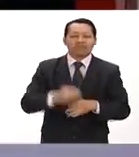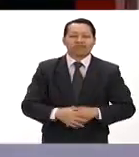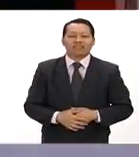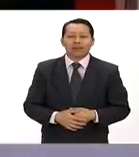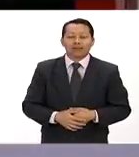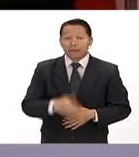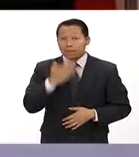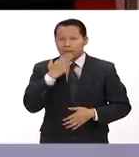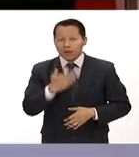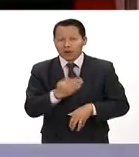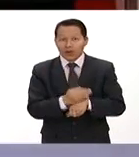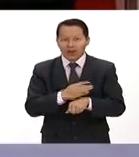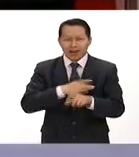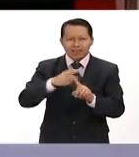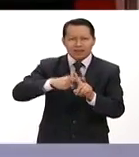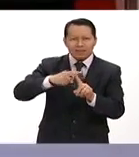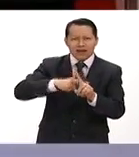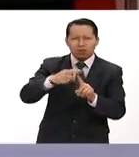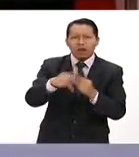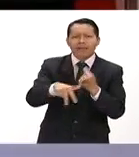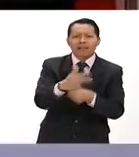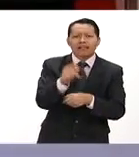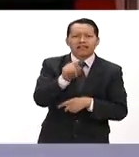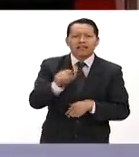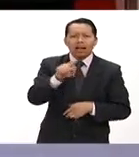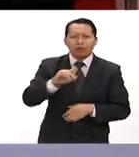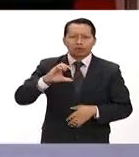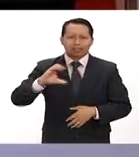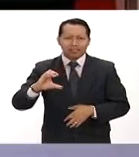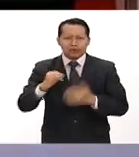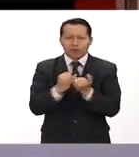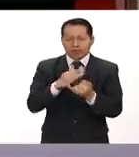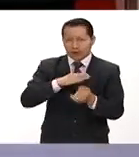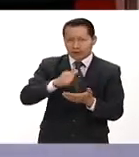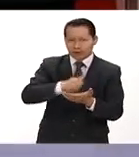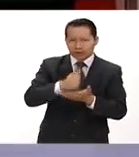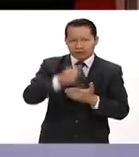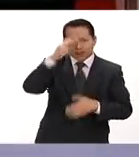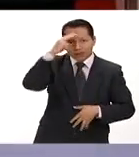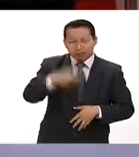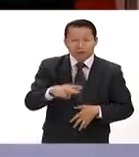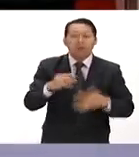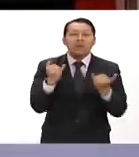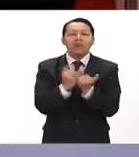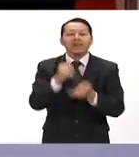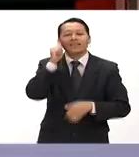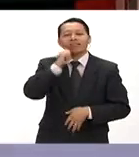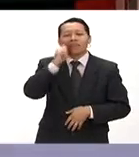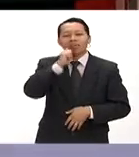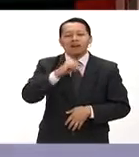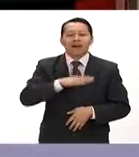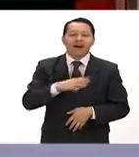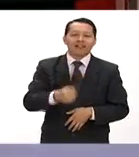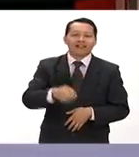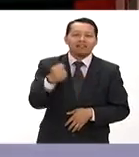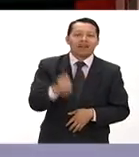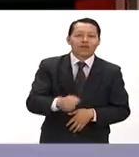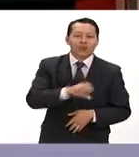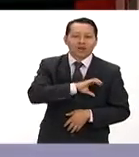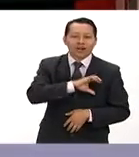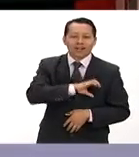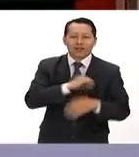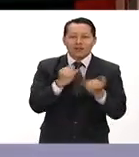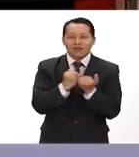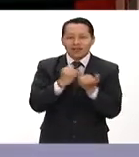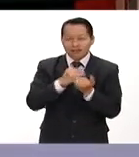Así es. En este momento la temperatura 13 grados centígrados en la capital del país. Y desde aquí, como siempre, un saludo muy afectuoso